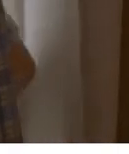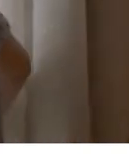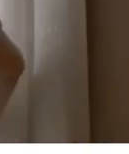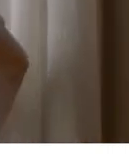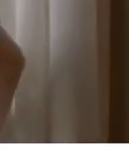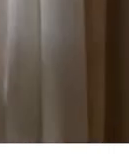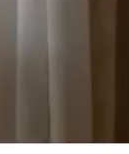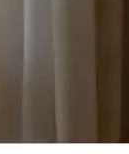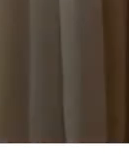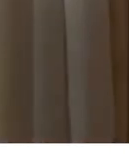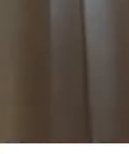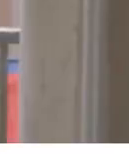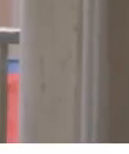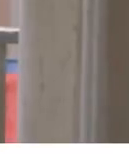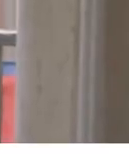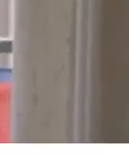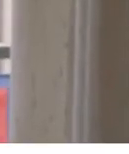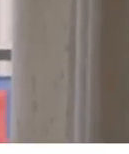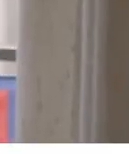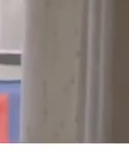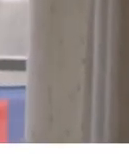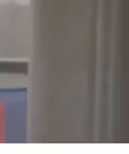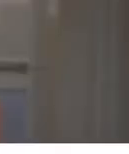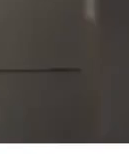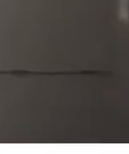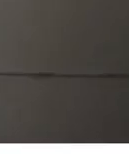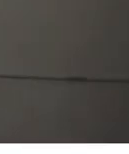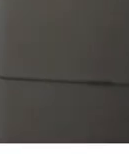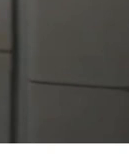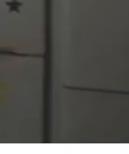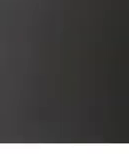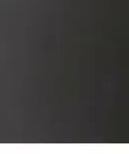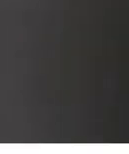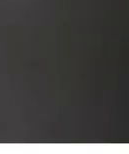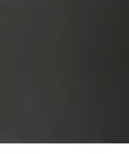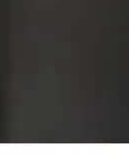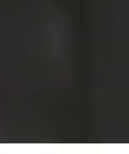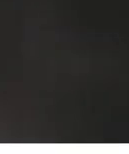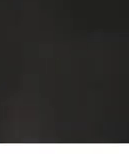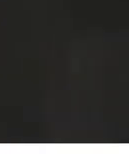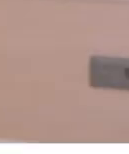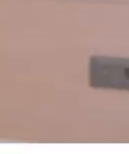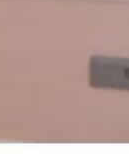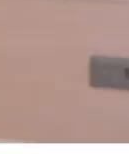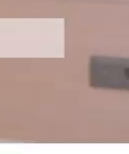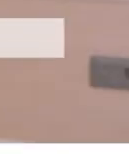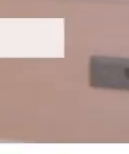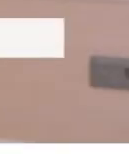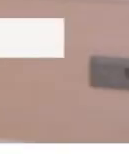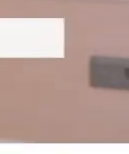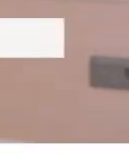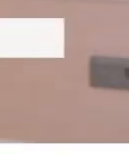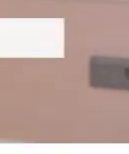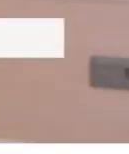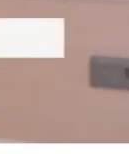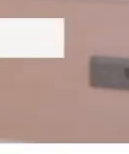ni ruido, ni frío, ni nada. La mar de bien. Tenemos nuestro plan de vulnerabilidad energética. Aquí vamos directamente